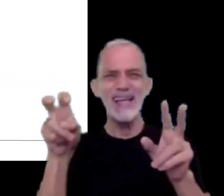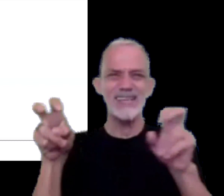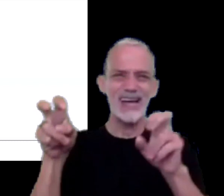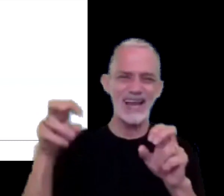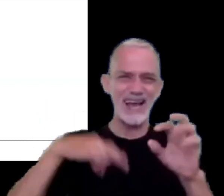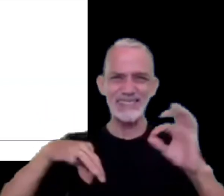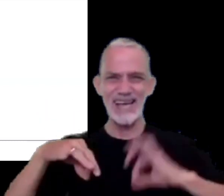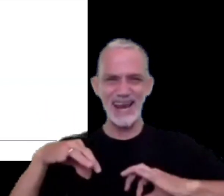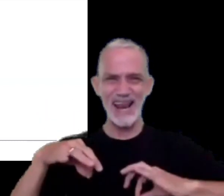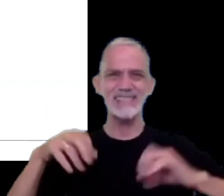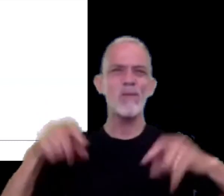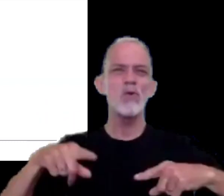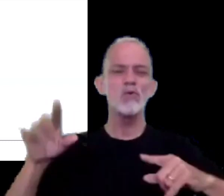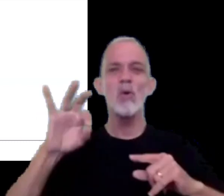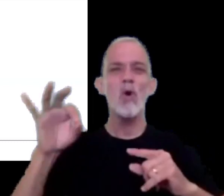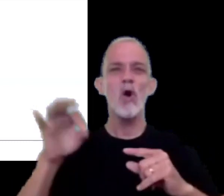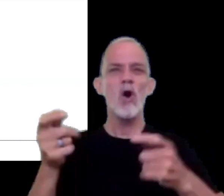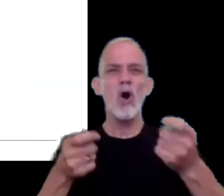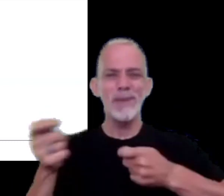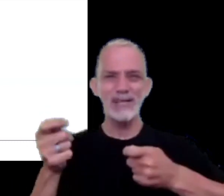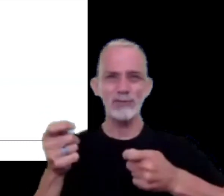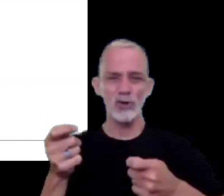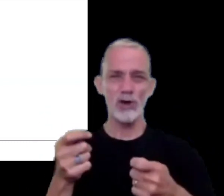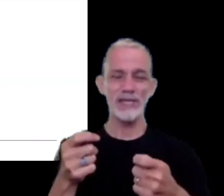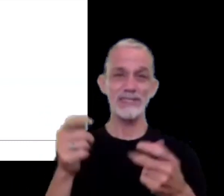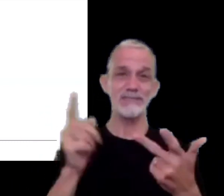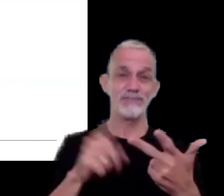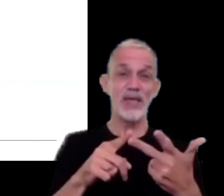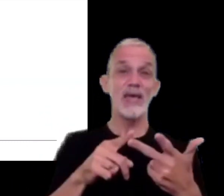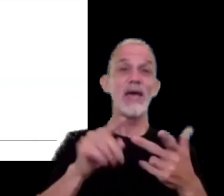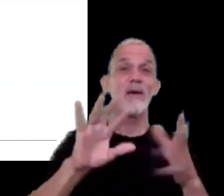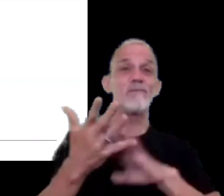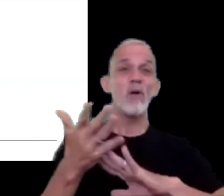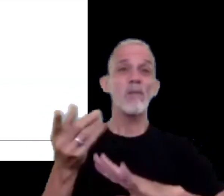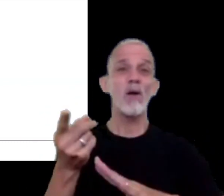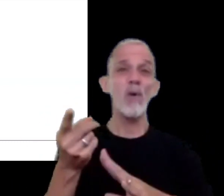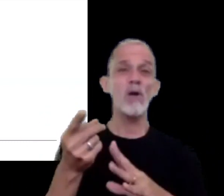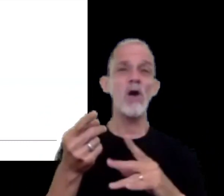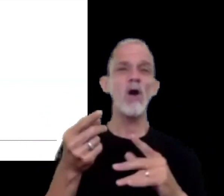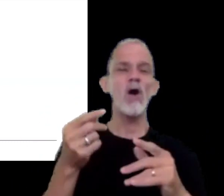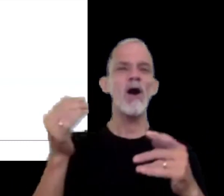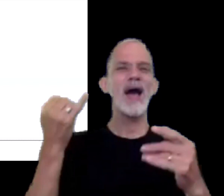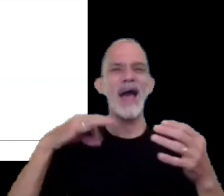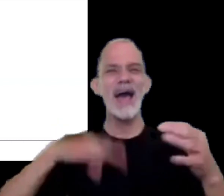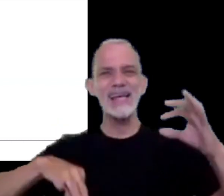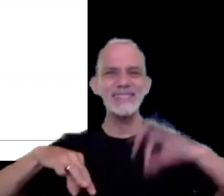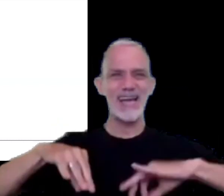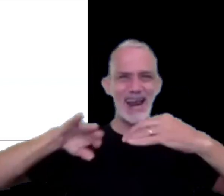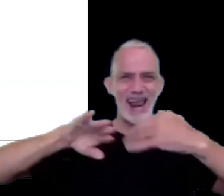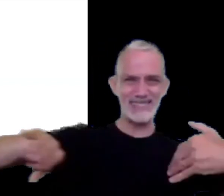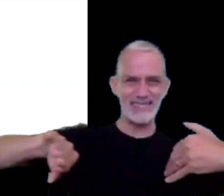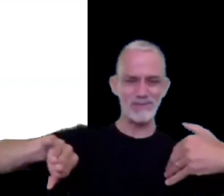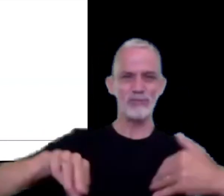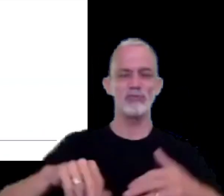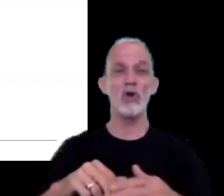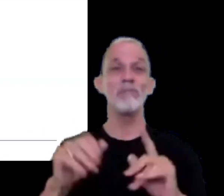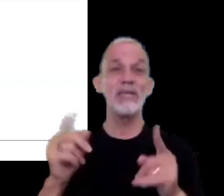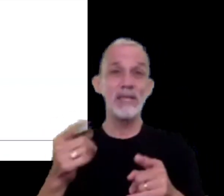márgenes brutos o márgenes operativos el método de división de ganancias y existen dos